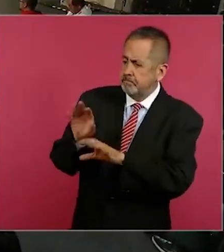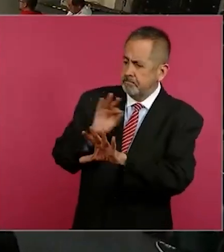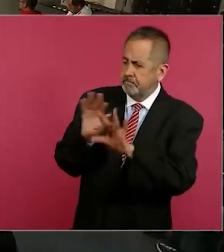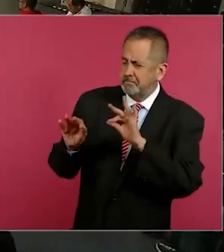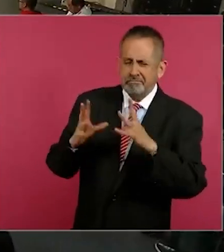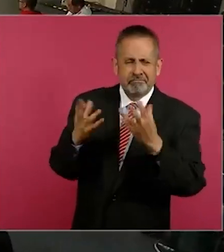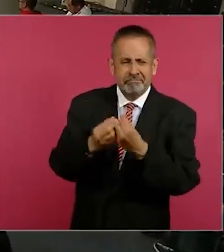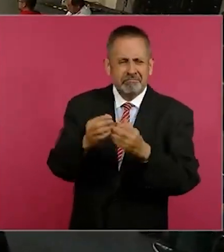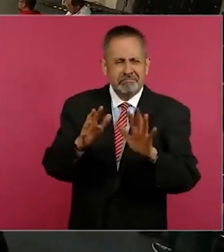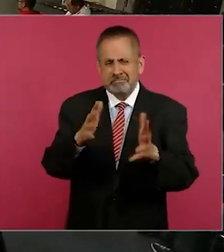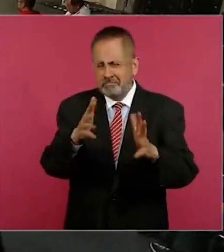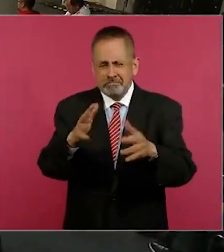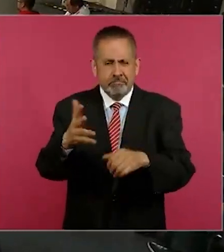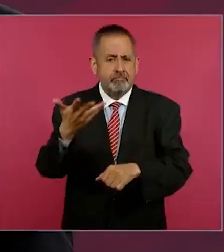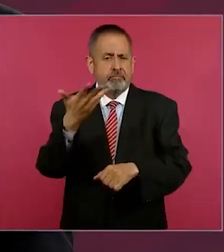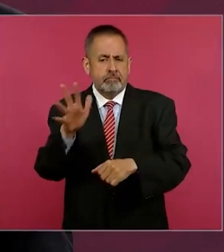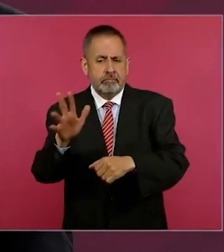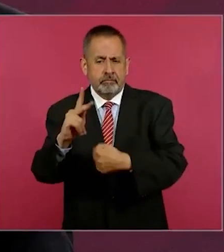Sí.